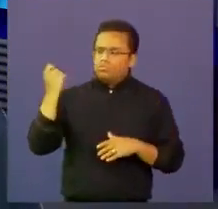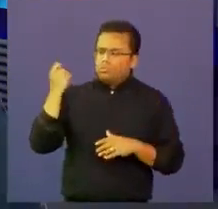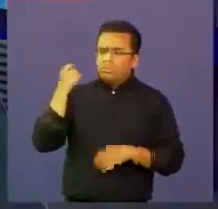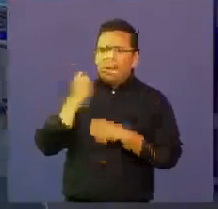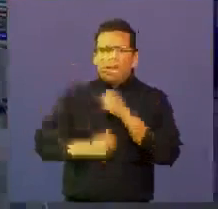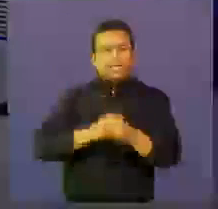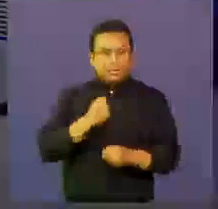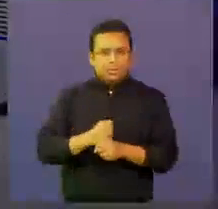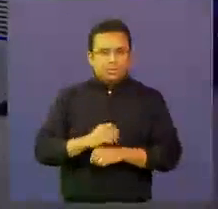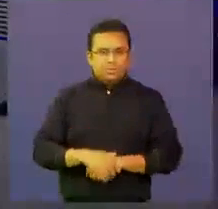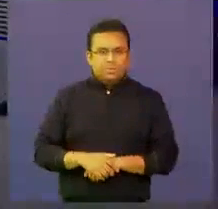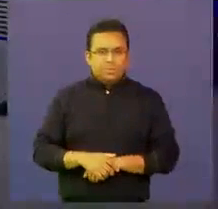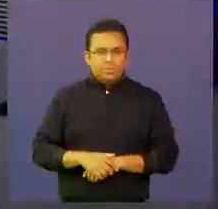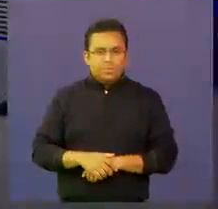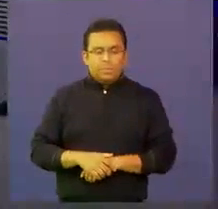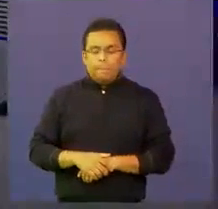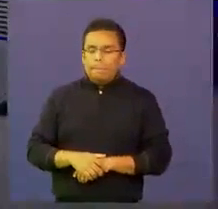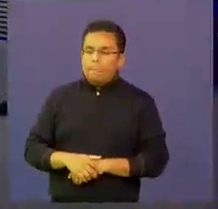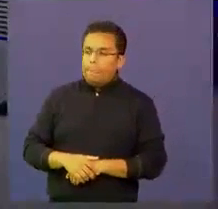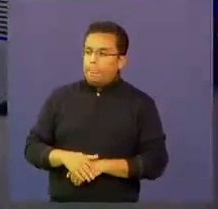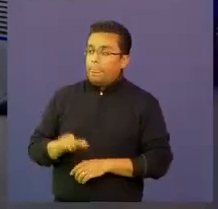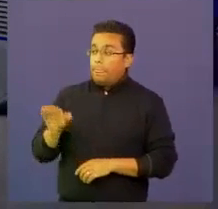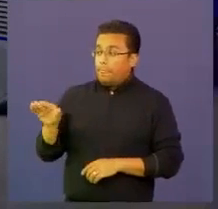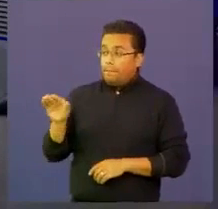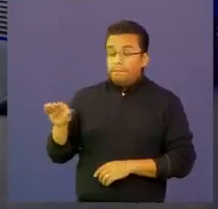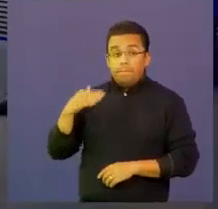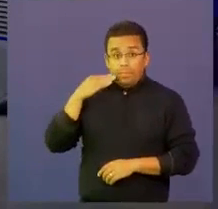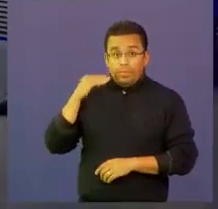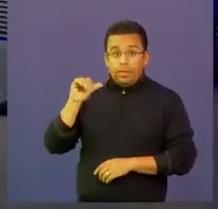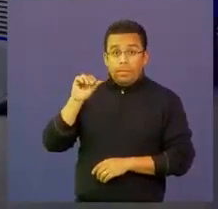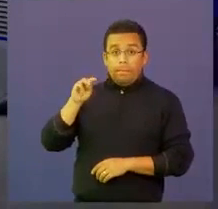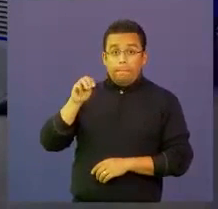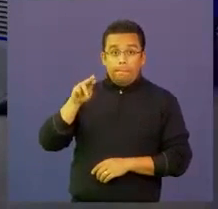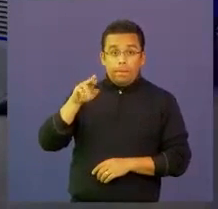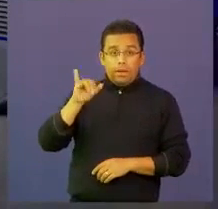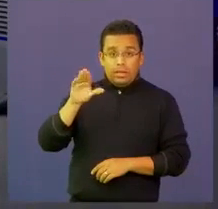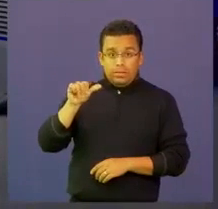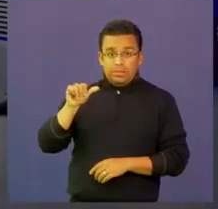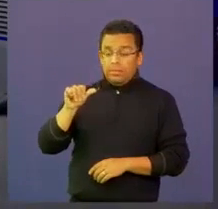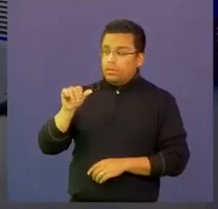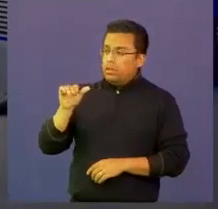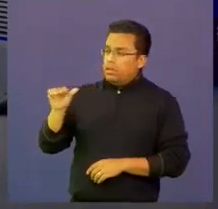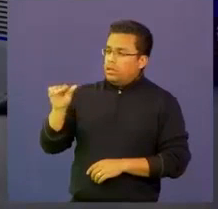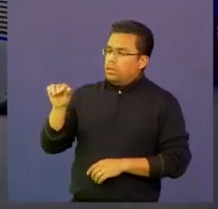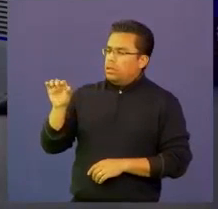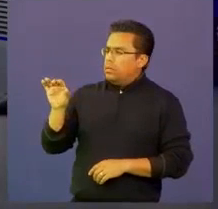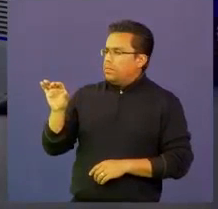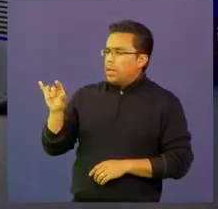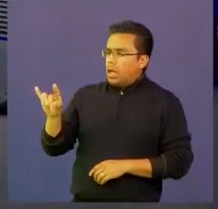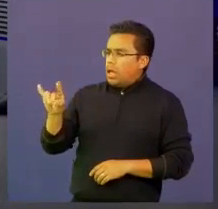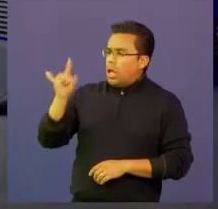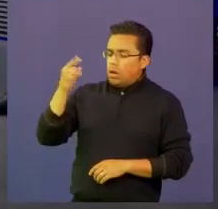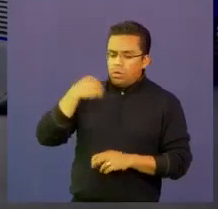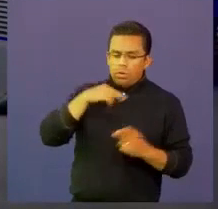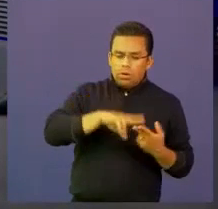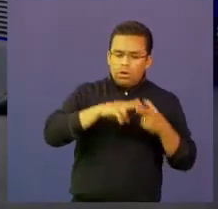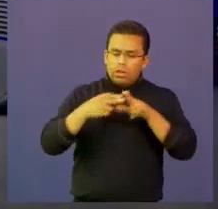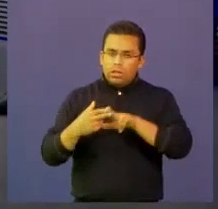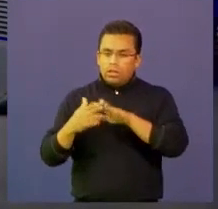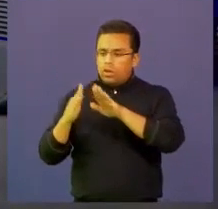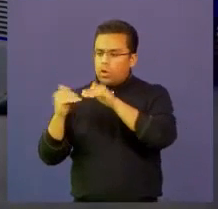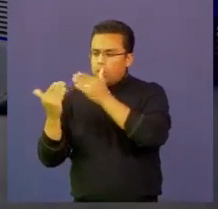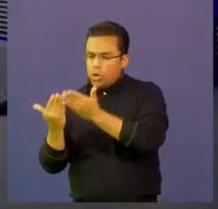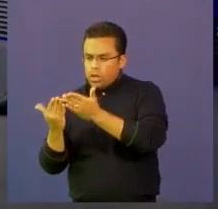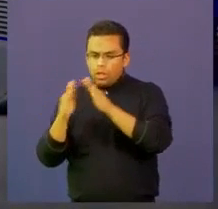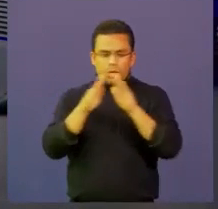María Fernanda, ¿existe una correlación entre las instituciones educativas